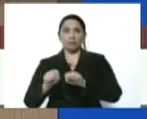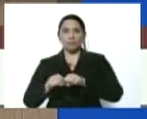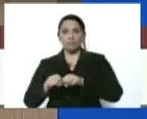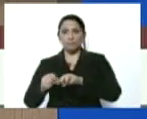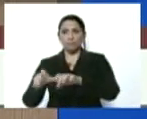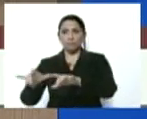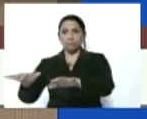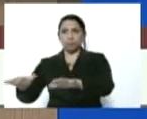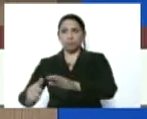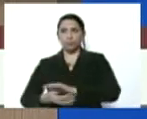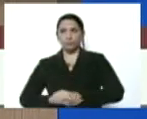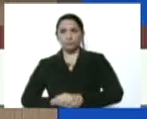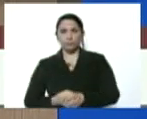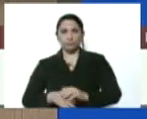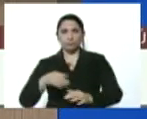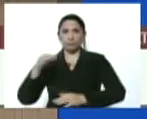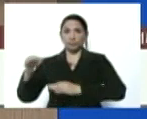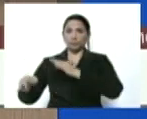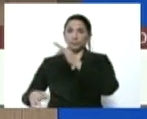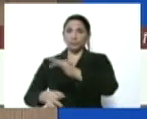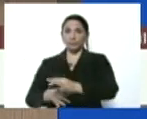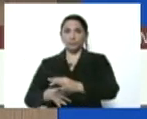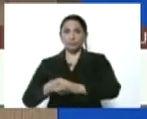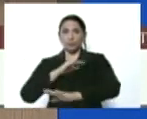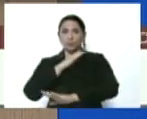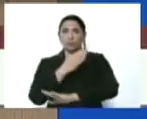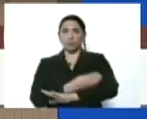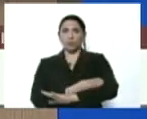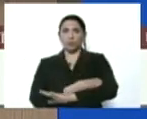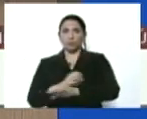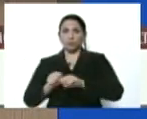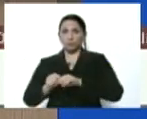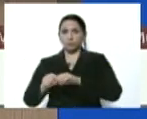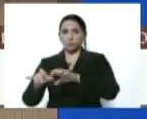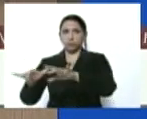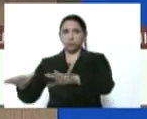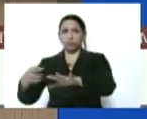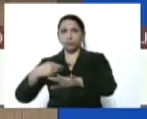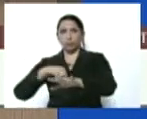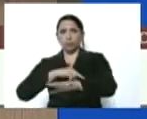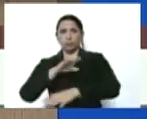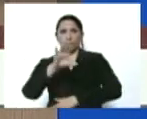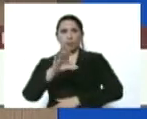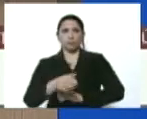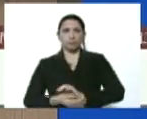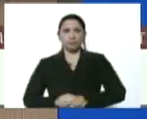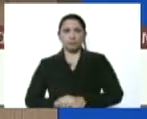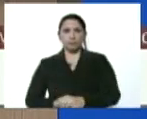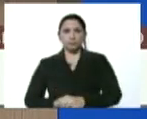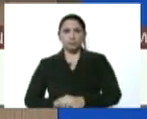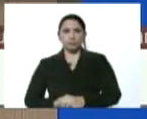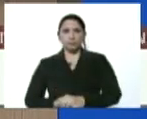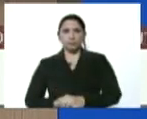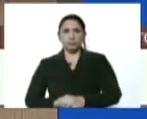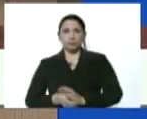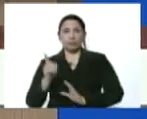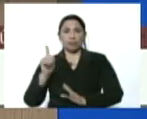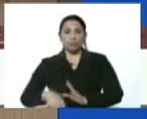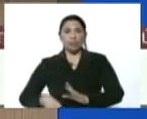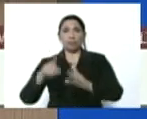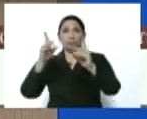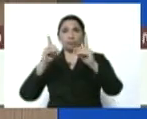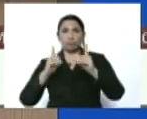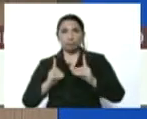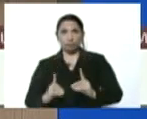una cadena potencial de contagio en nuestro país. Y, sobre todo, se ha decidido,